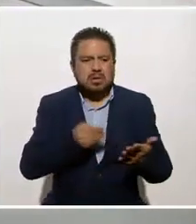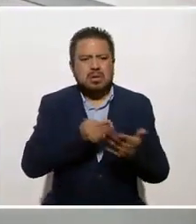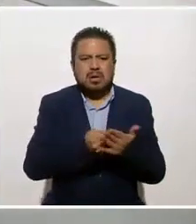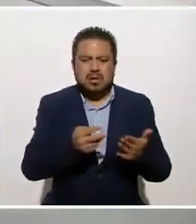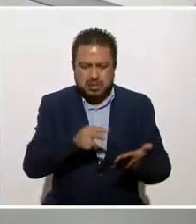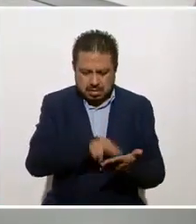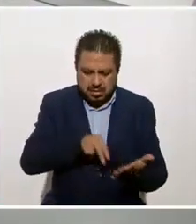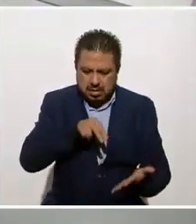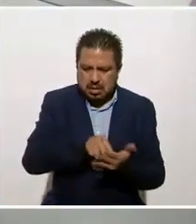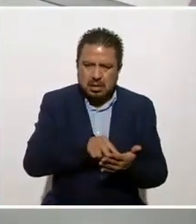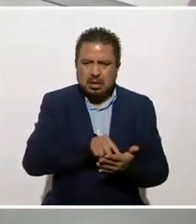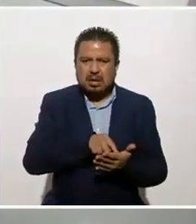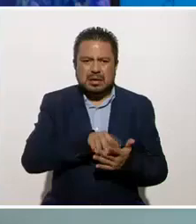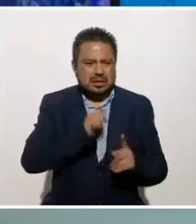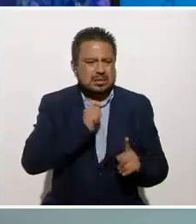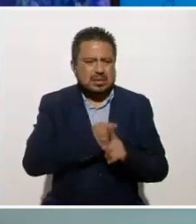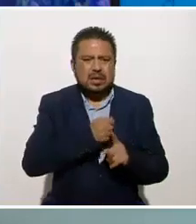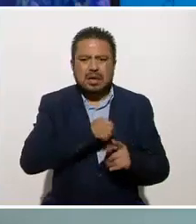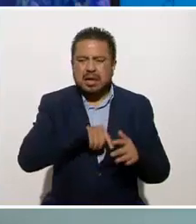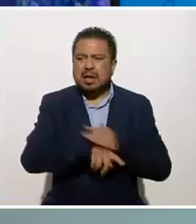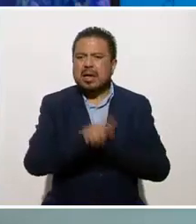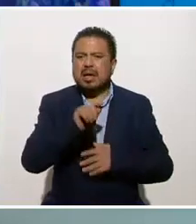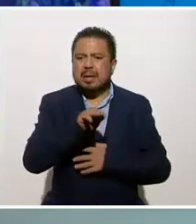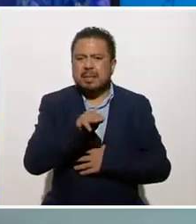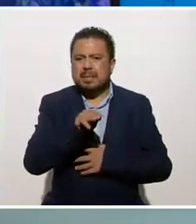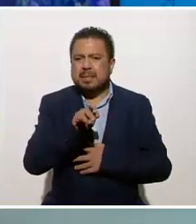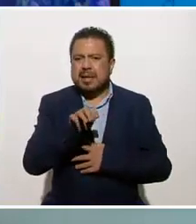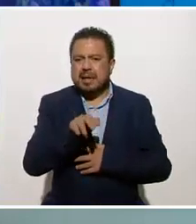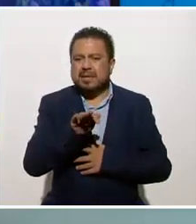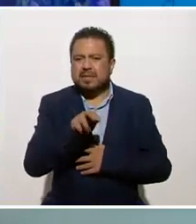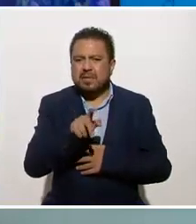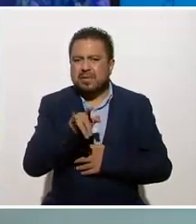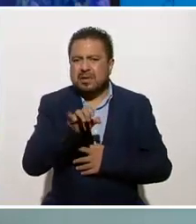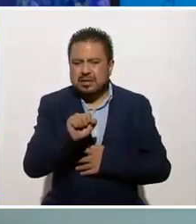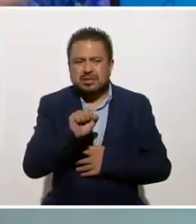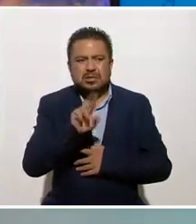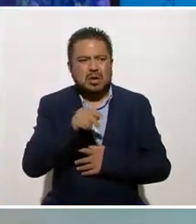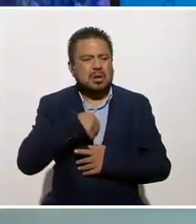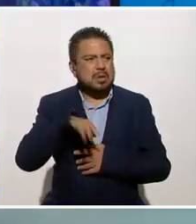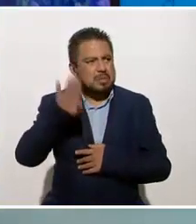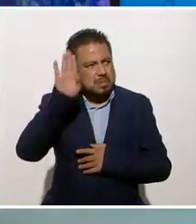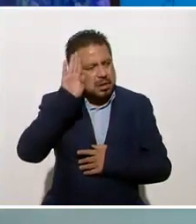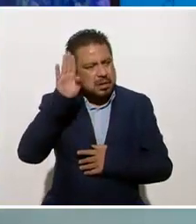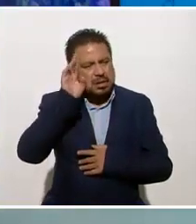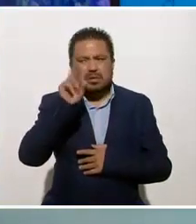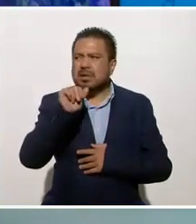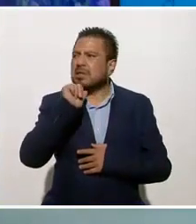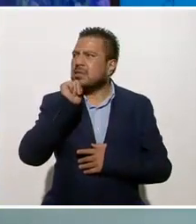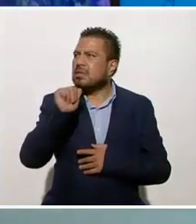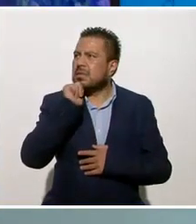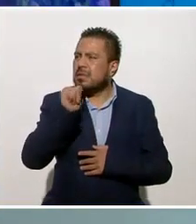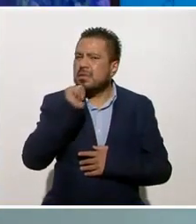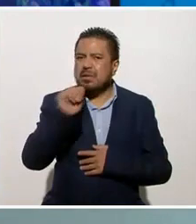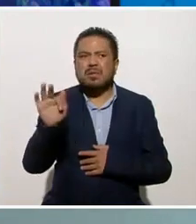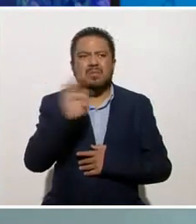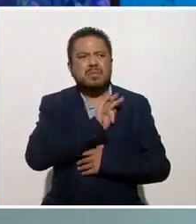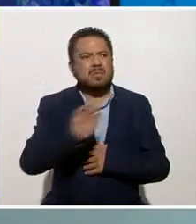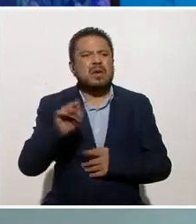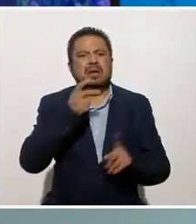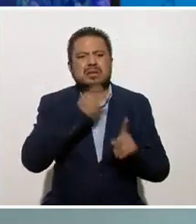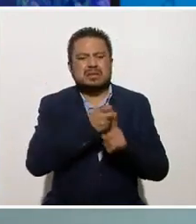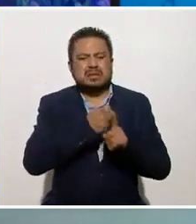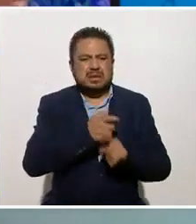posición zen para entrar en mindfulness y no pienso nada. ¿Puede ser un